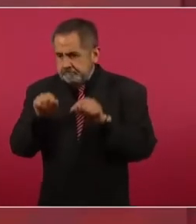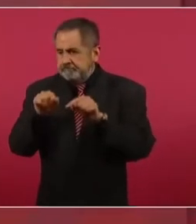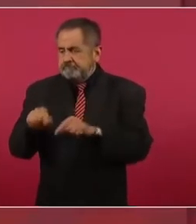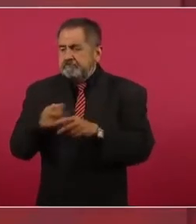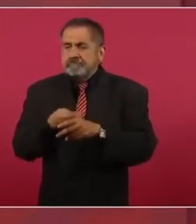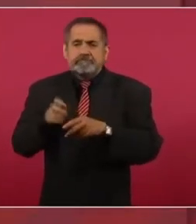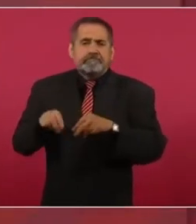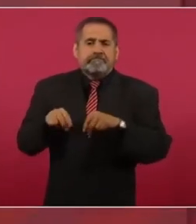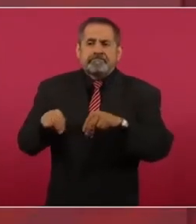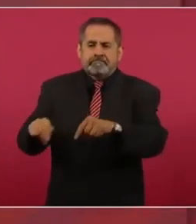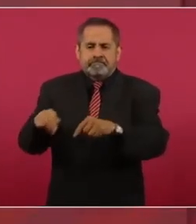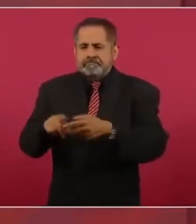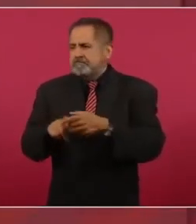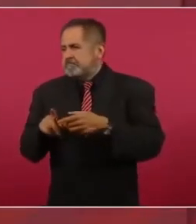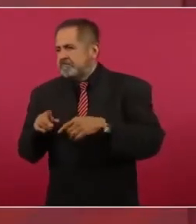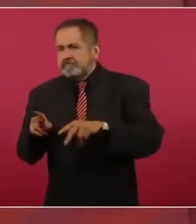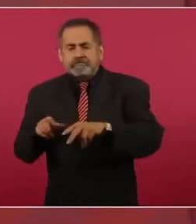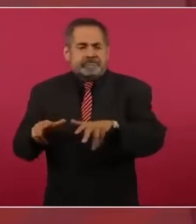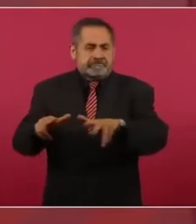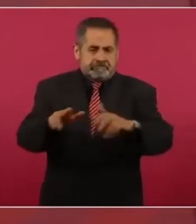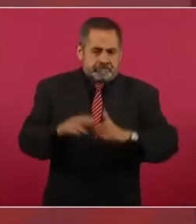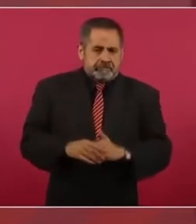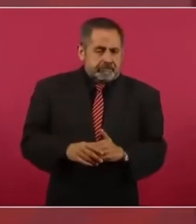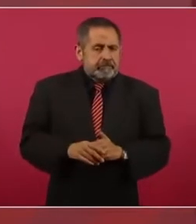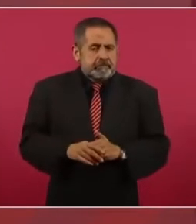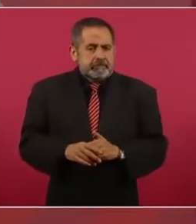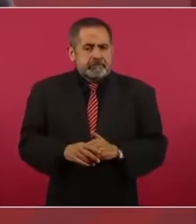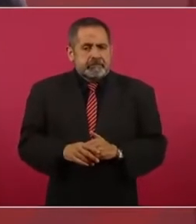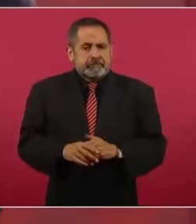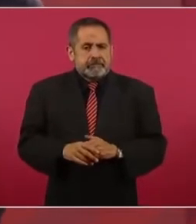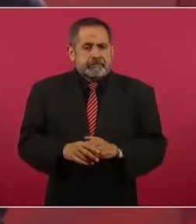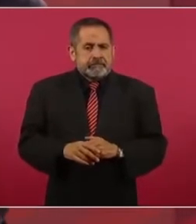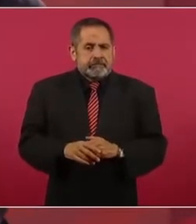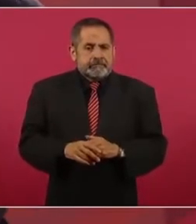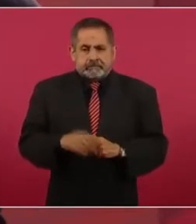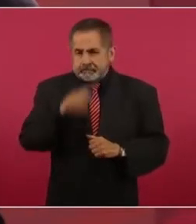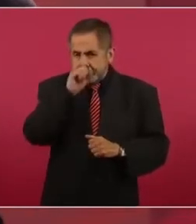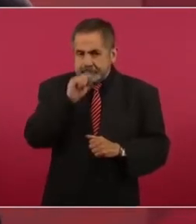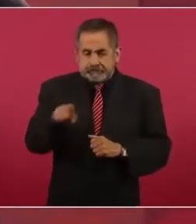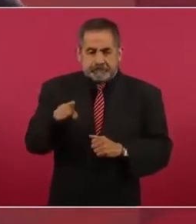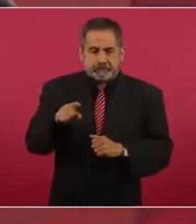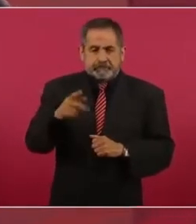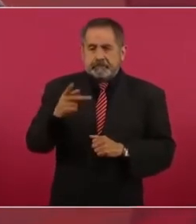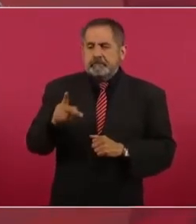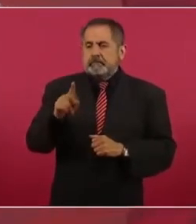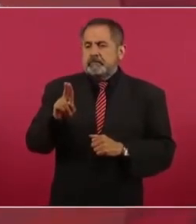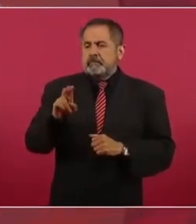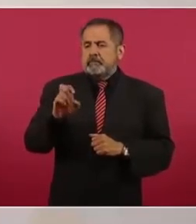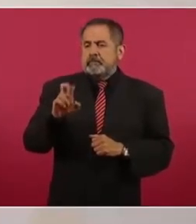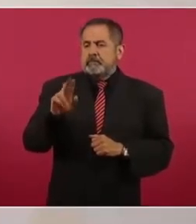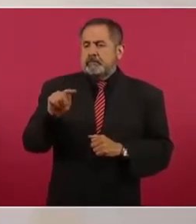en los dos lugares y también en Puerto Ángel,